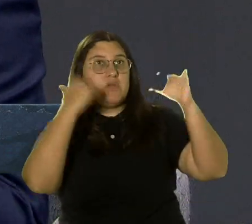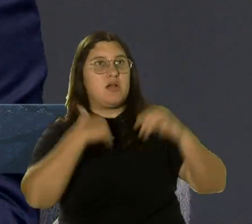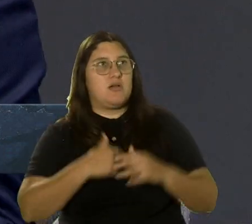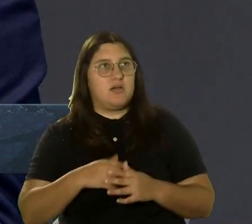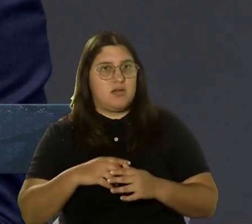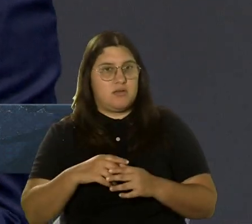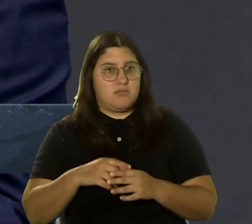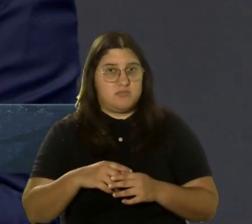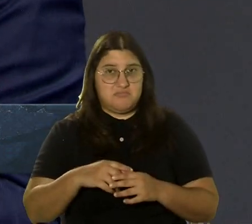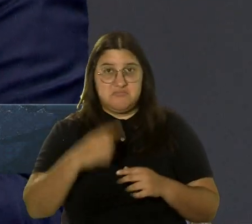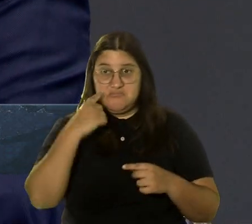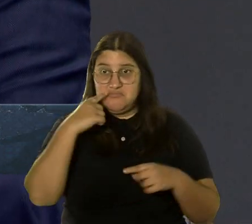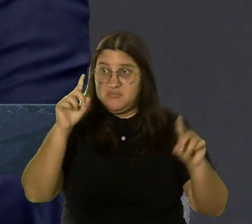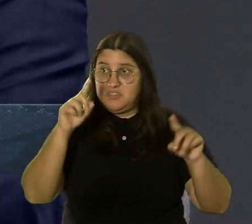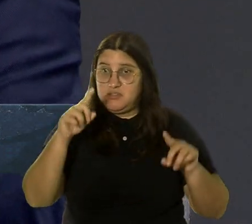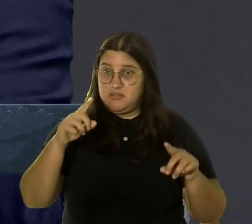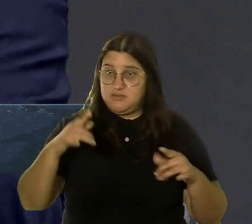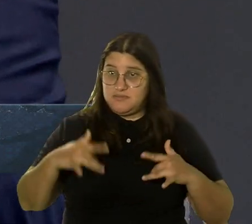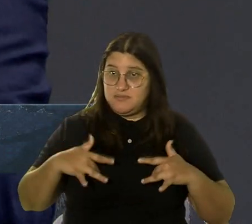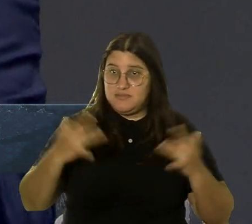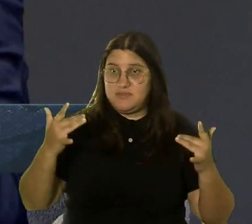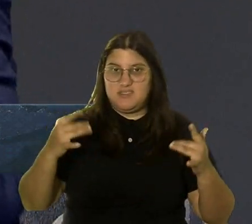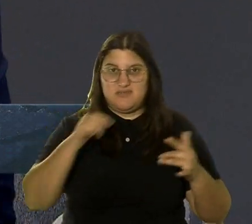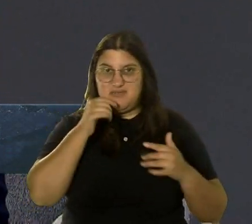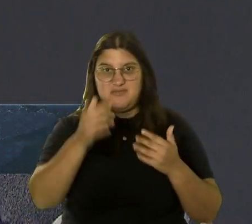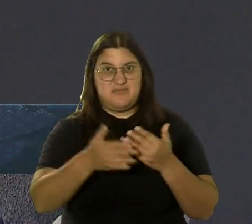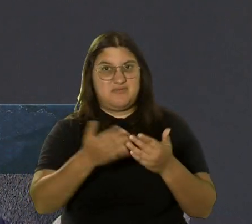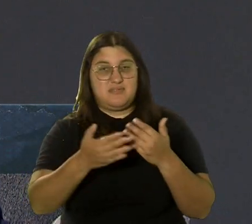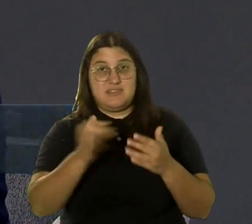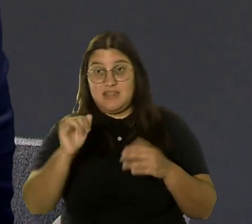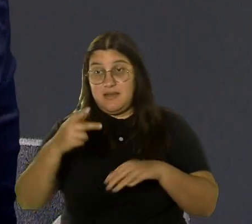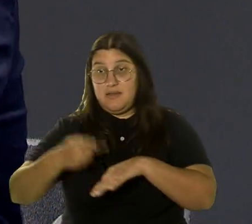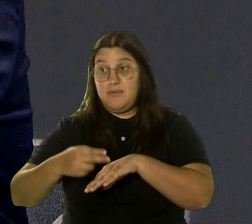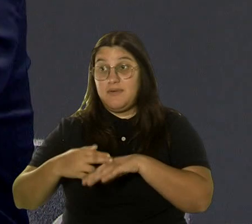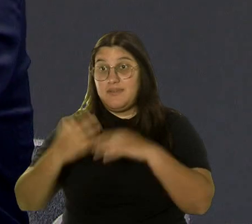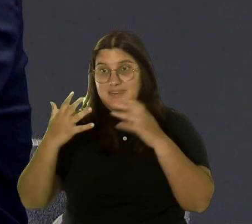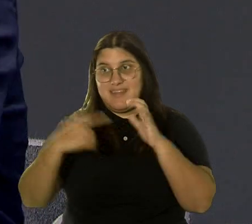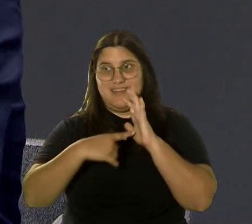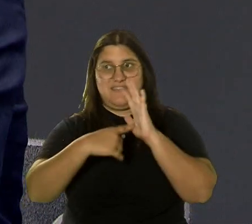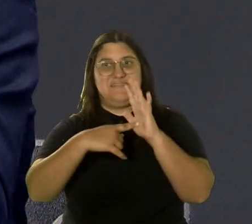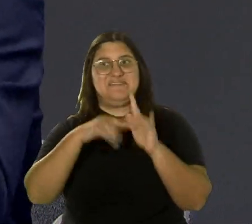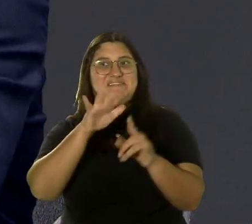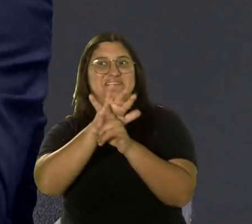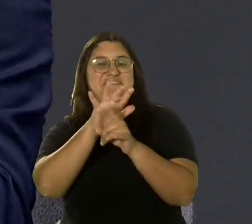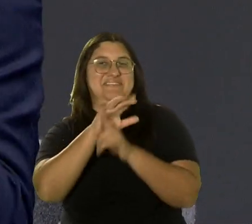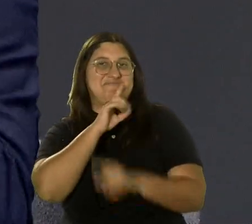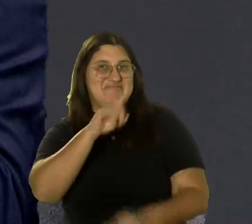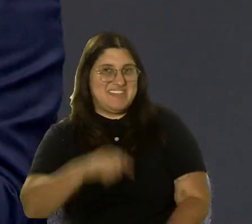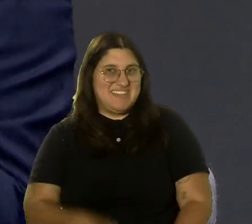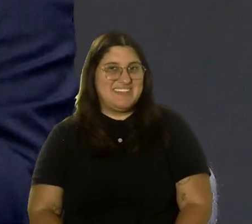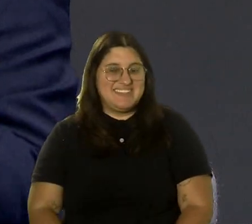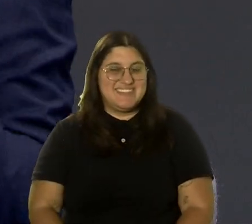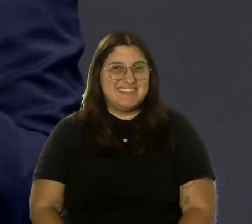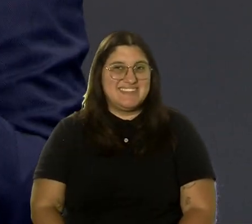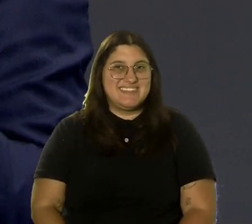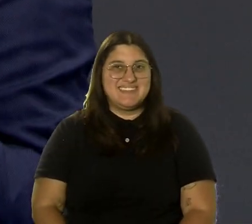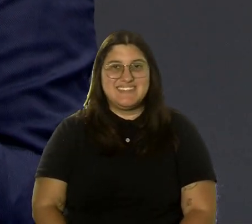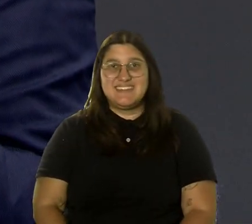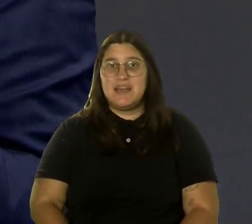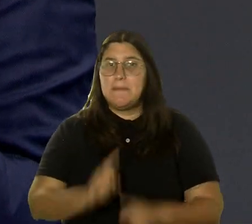como este no es fácil, sobre todo, se trata de que también Puerto Rico quede bien. Yo sé que usted tiene la experiencia, a mejor que no se esté con la pregunta,